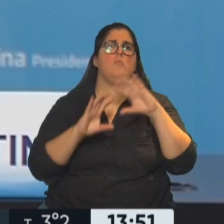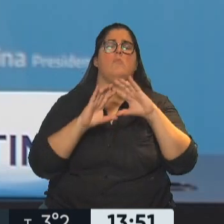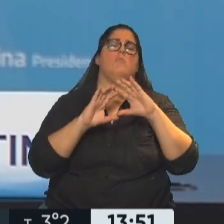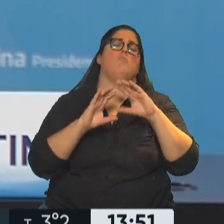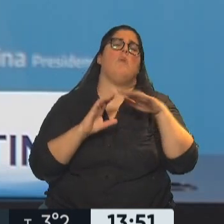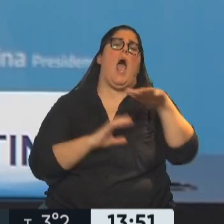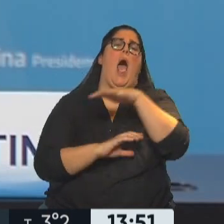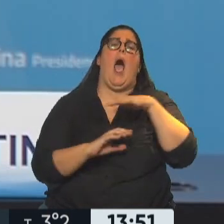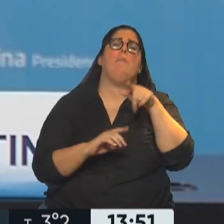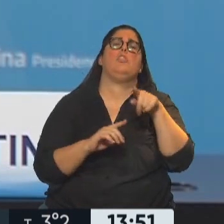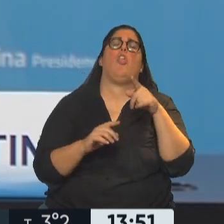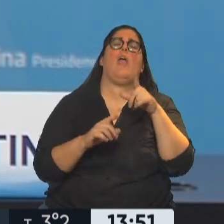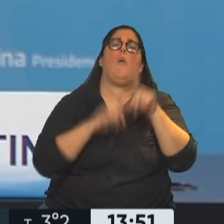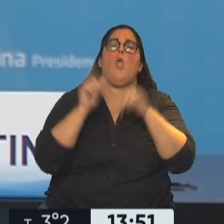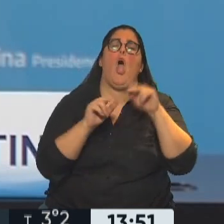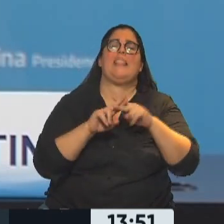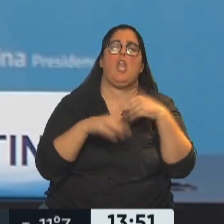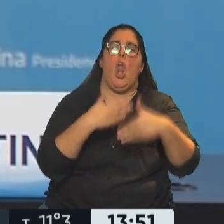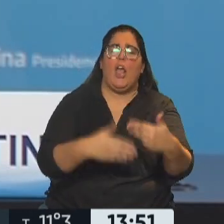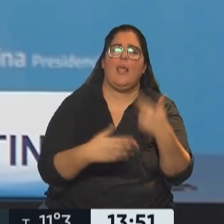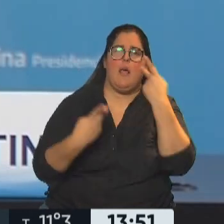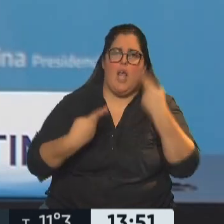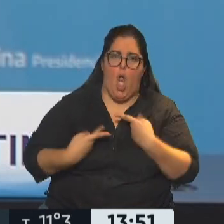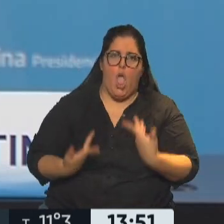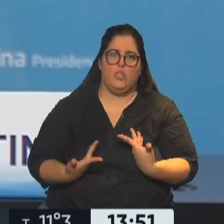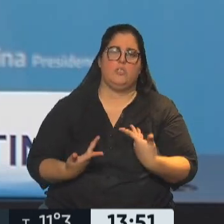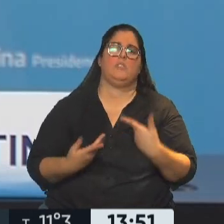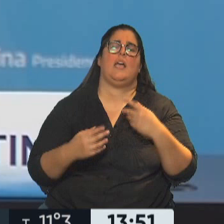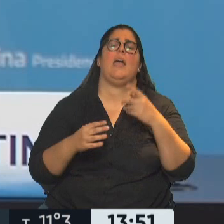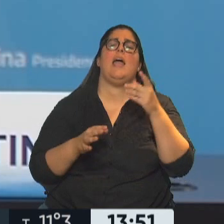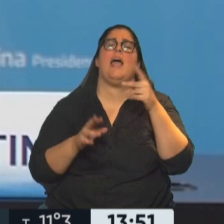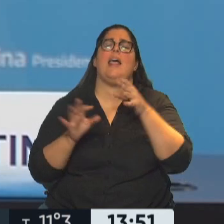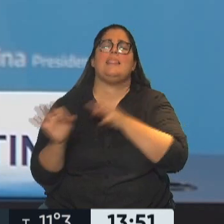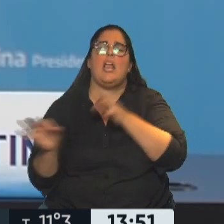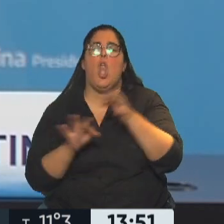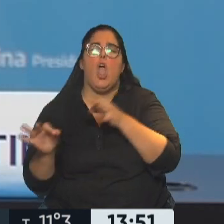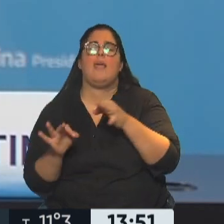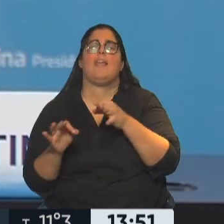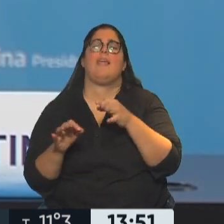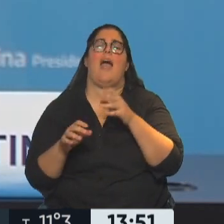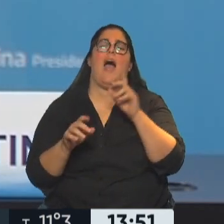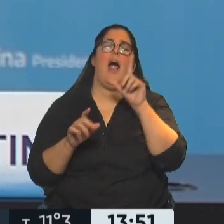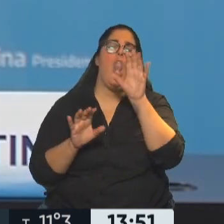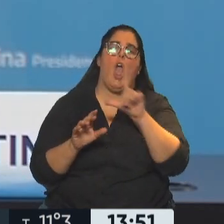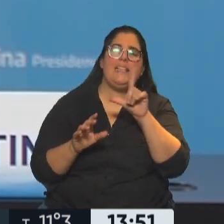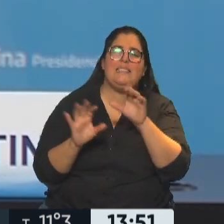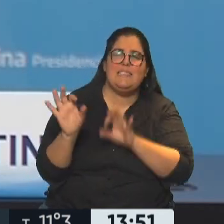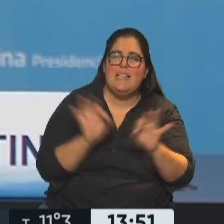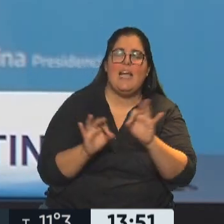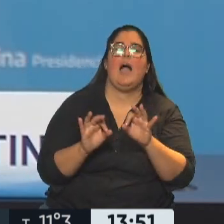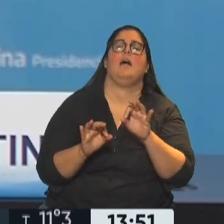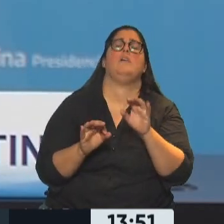ámbito de la biotecnología y en tecnología logística aplicada. Esto significa que no solo somos capaces